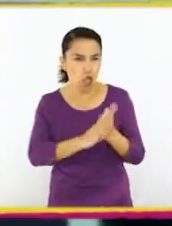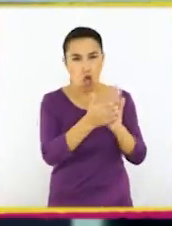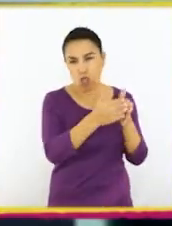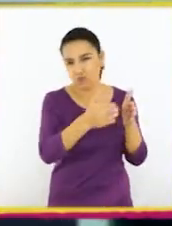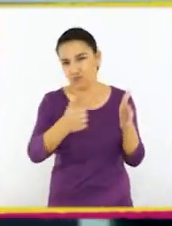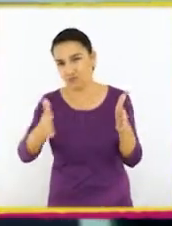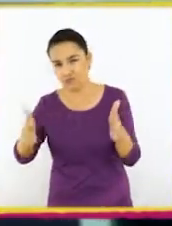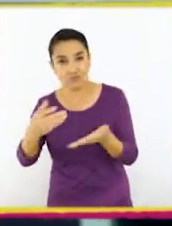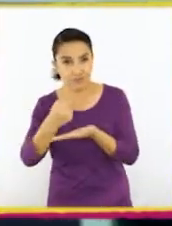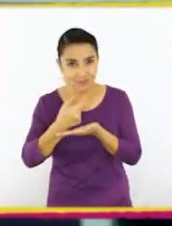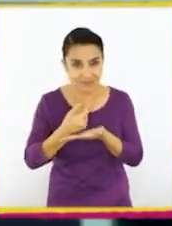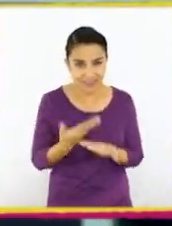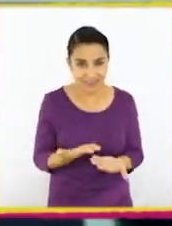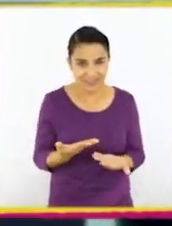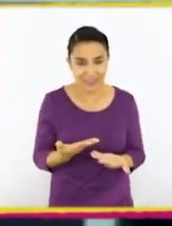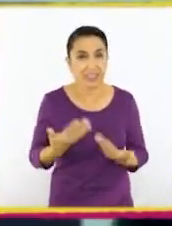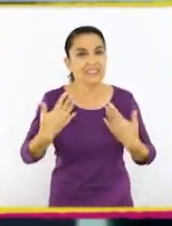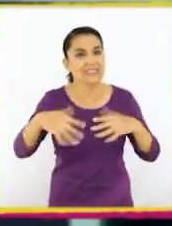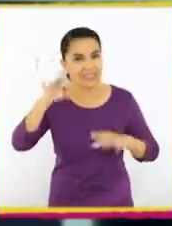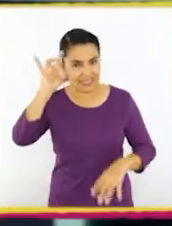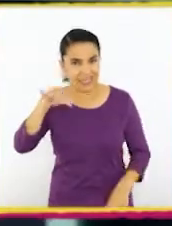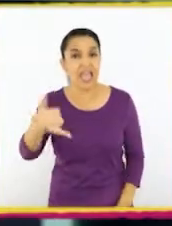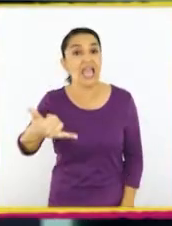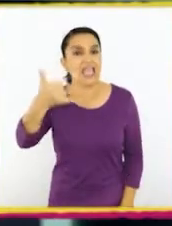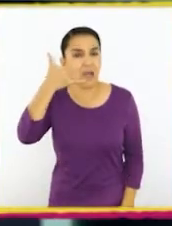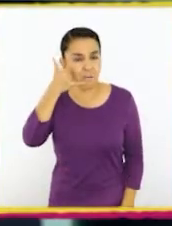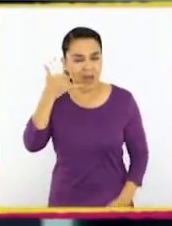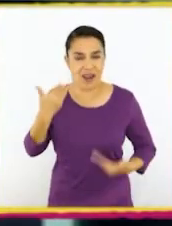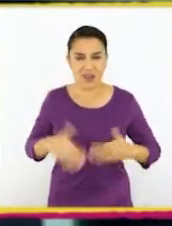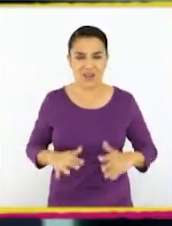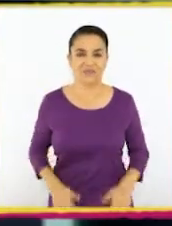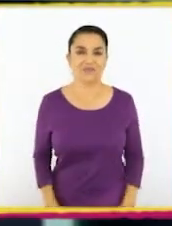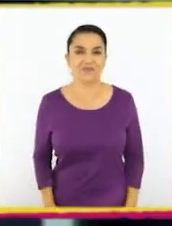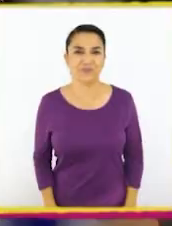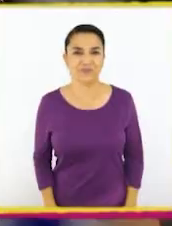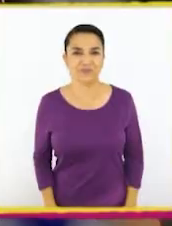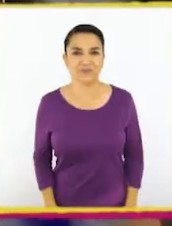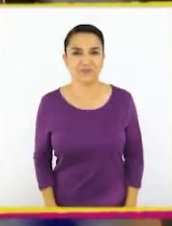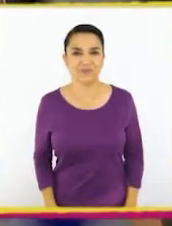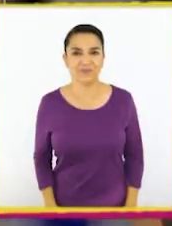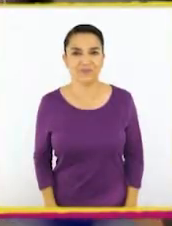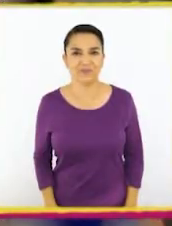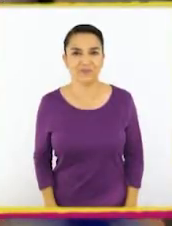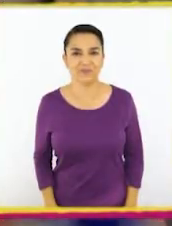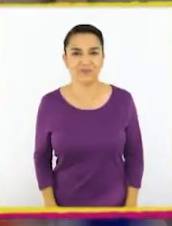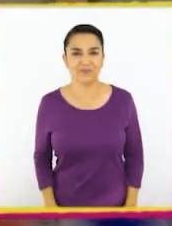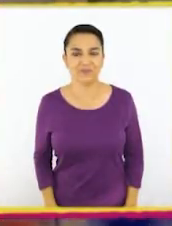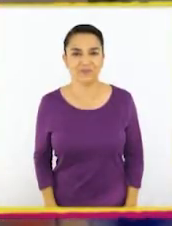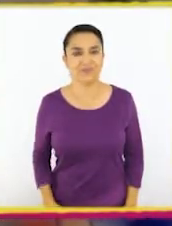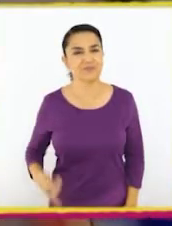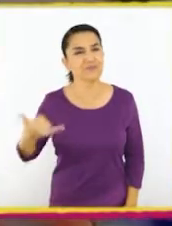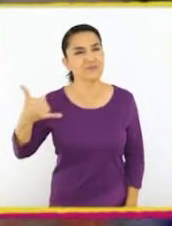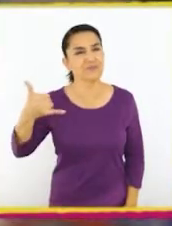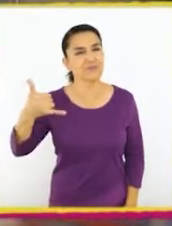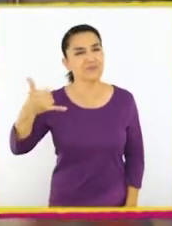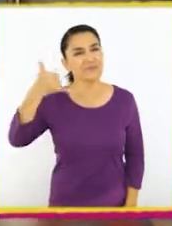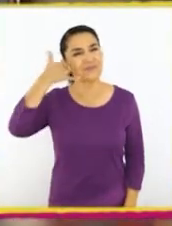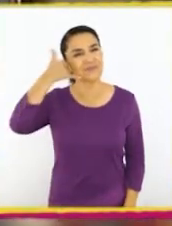tratamiento. A ver... Ya sé. Lo voy a llamar alto. Aquí, acá.